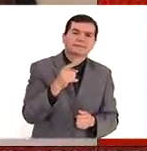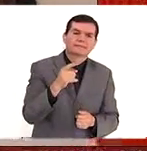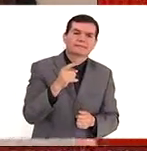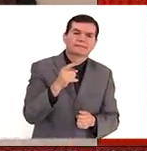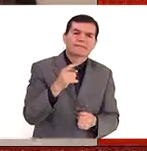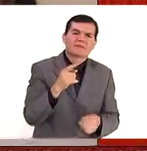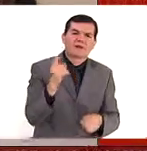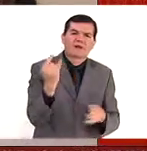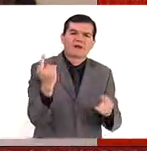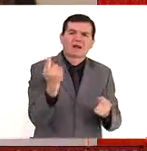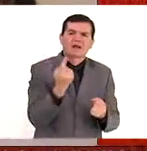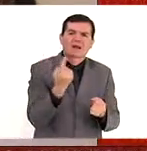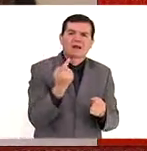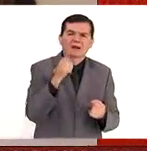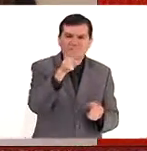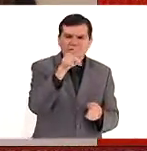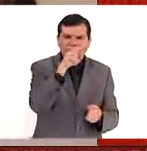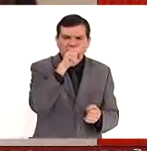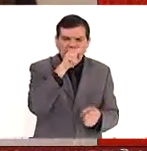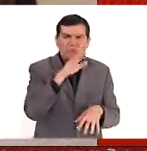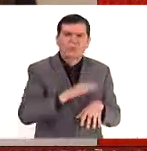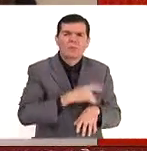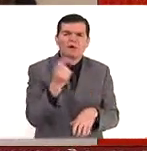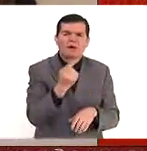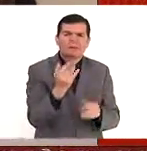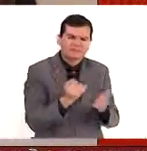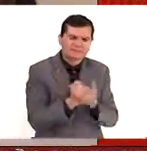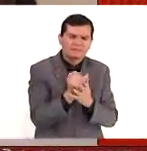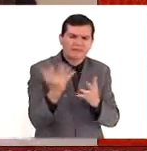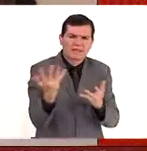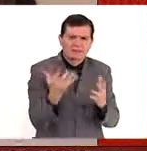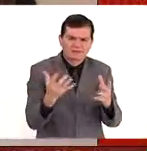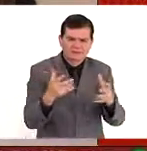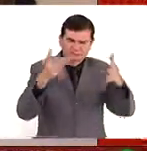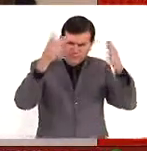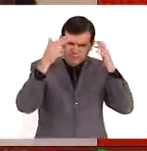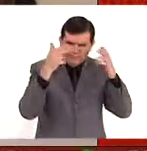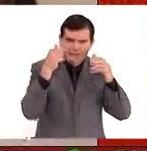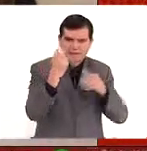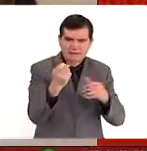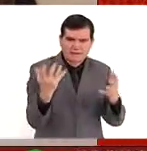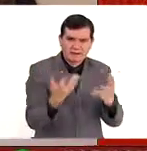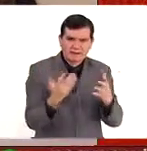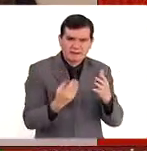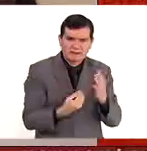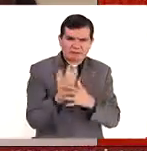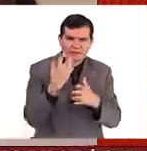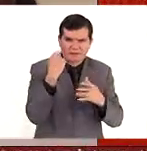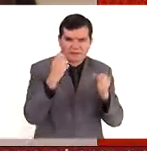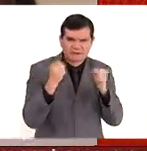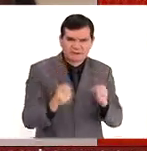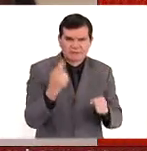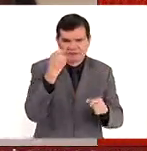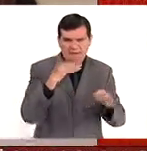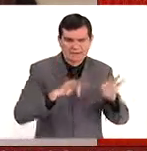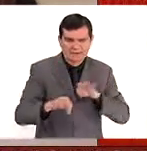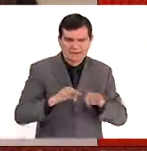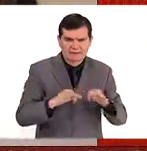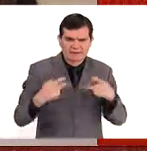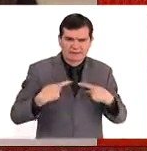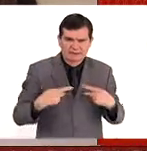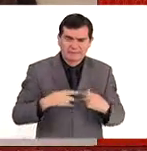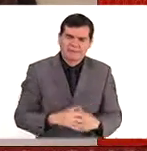¿Qué fue lo que te preocupó y por qué decidieron ustedes crear precisamente este casco de seguridad para los trabajadores?